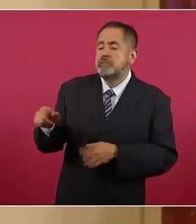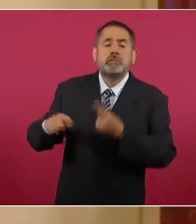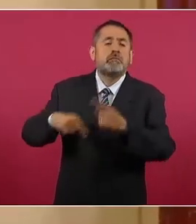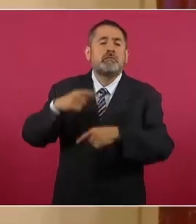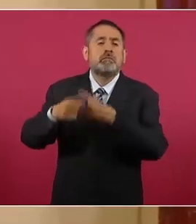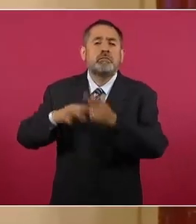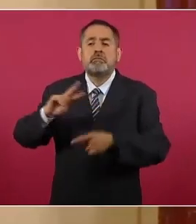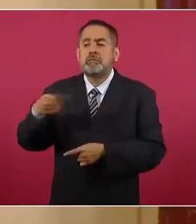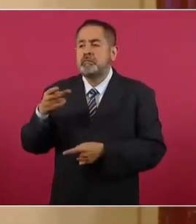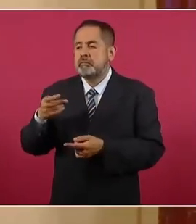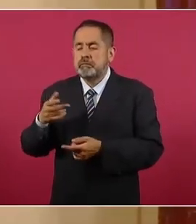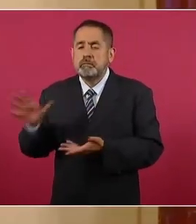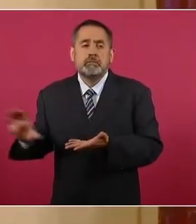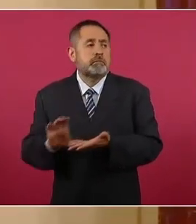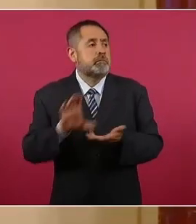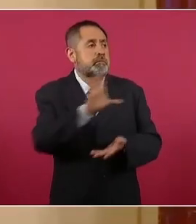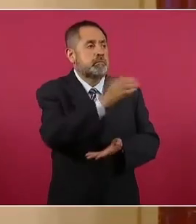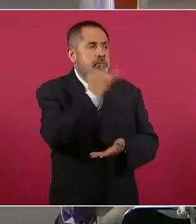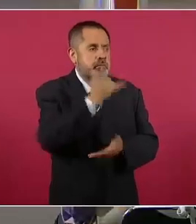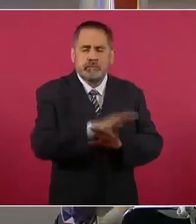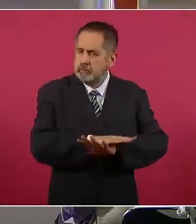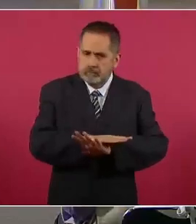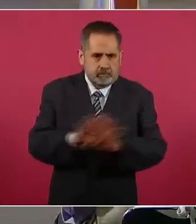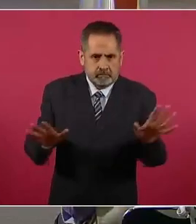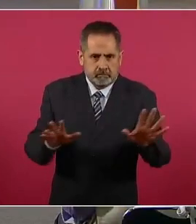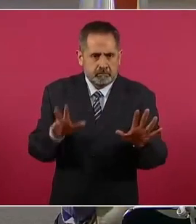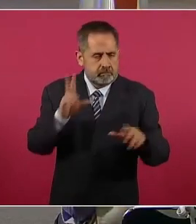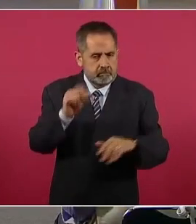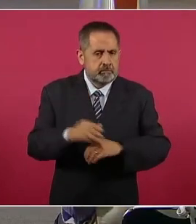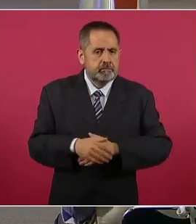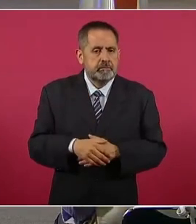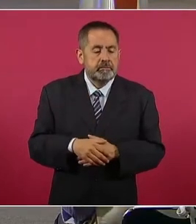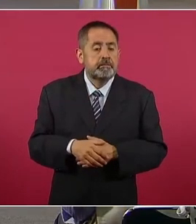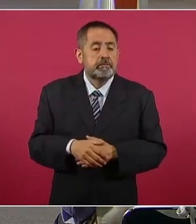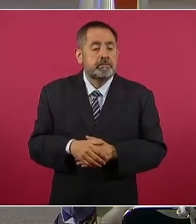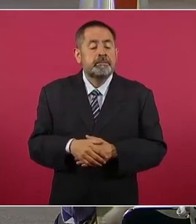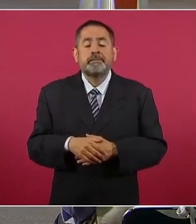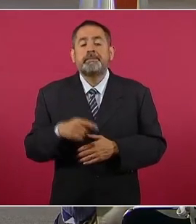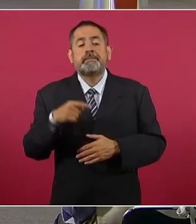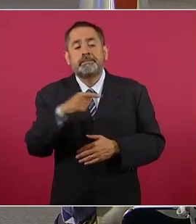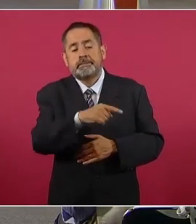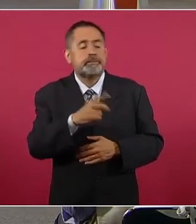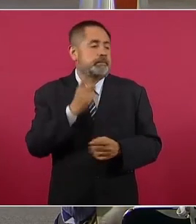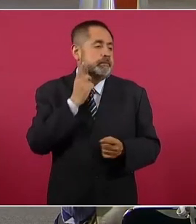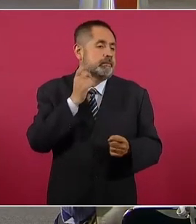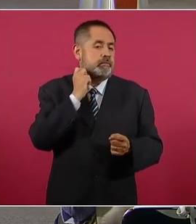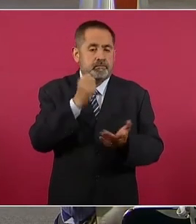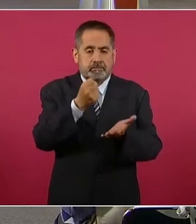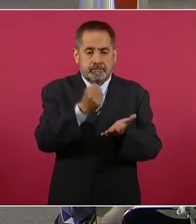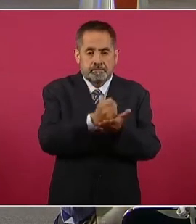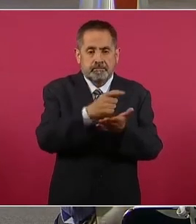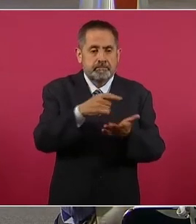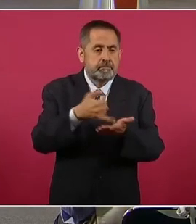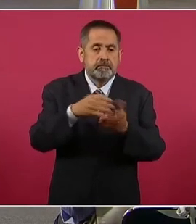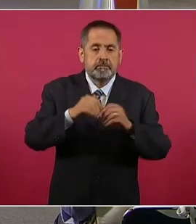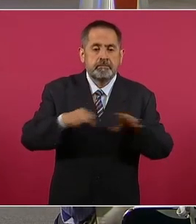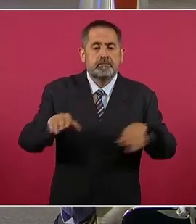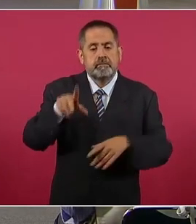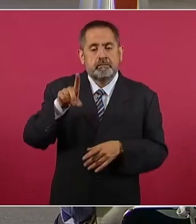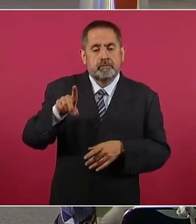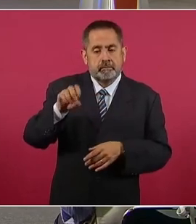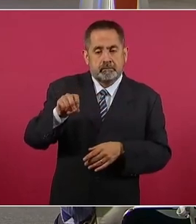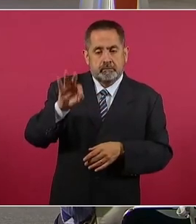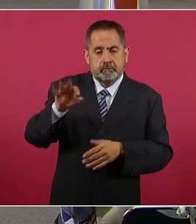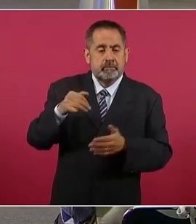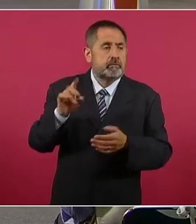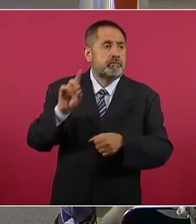devolvía. La reforma aprobada por el legislativo y publicada en el Diario Oficial de